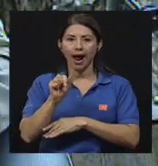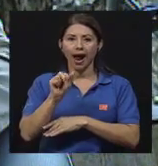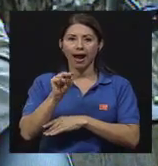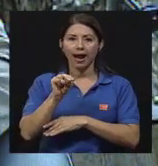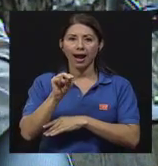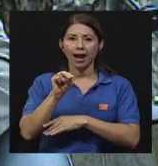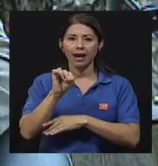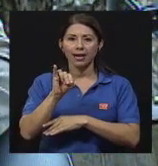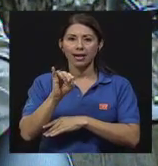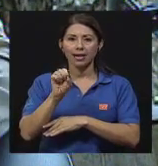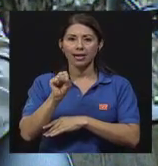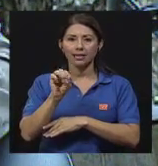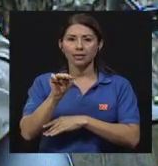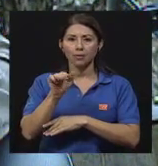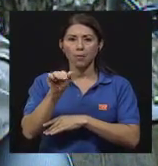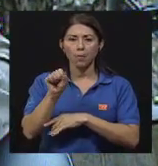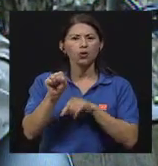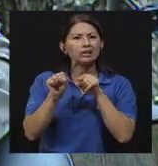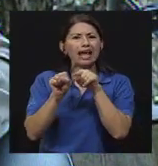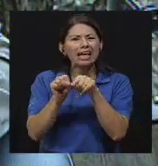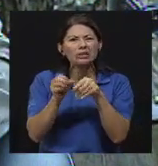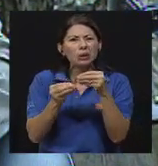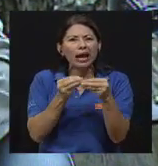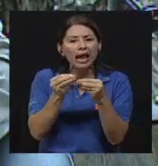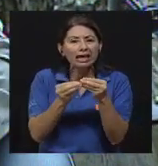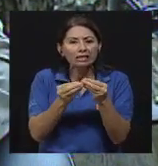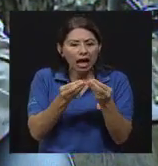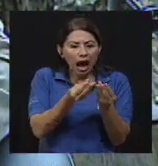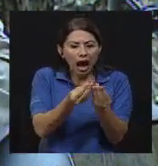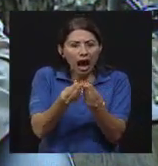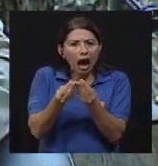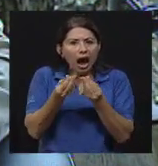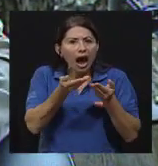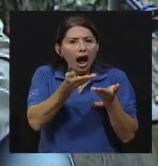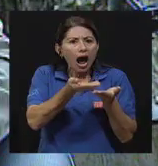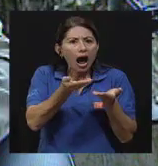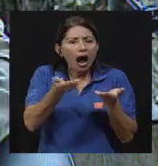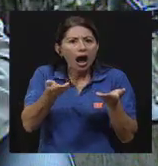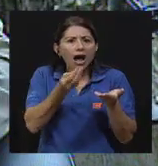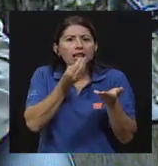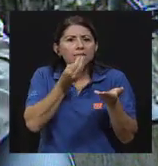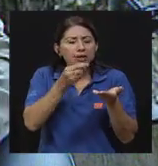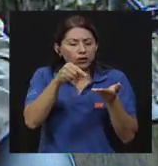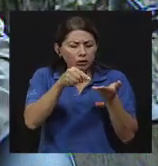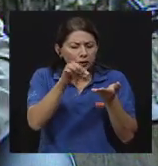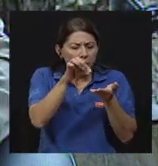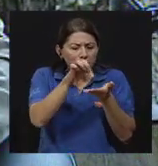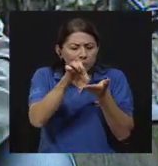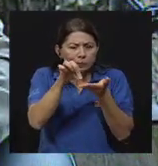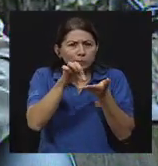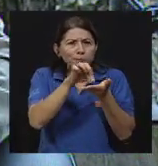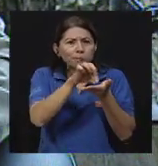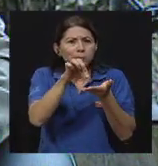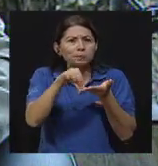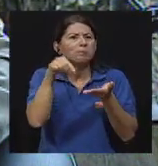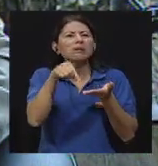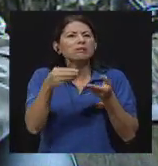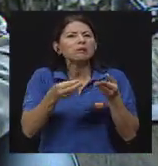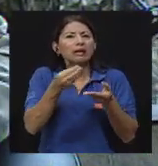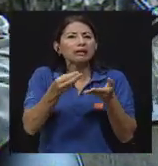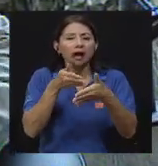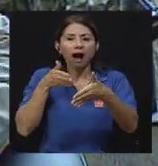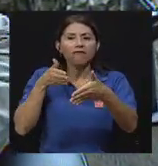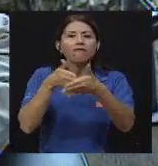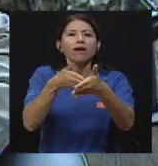ahí. Y cómo estos pequeños microorganismos afectan nuestra salud, la mejoran, la empeoran.